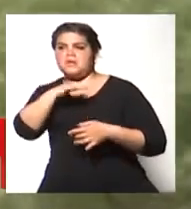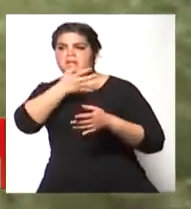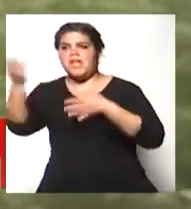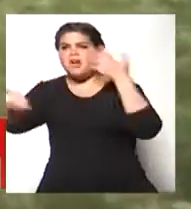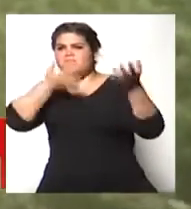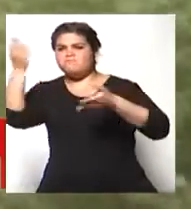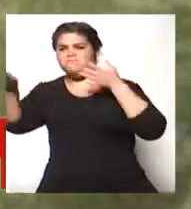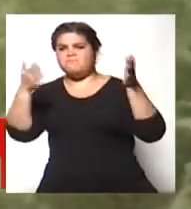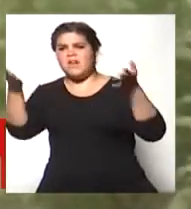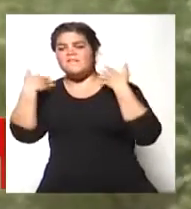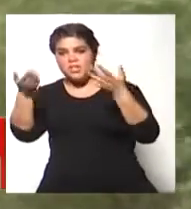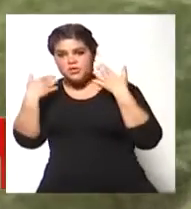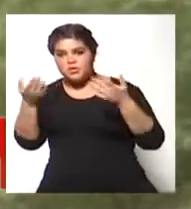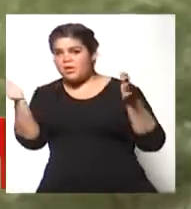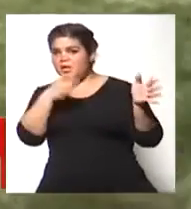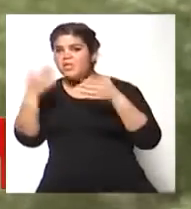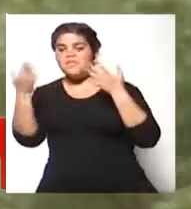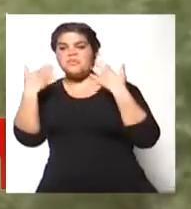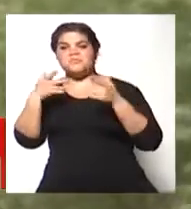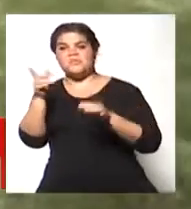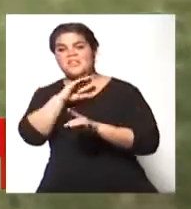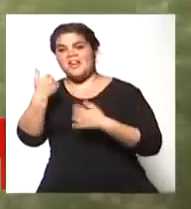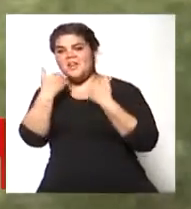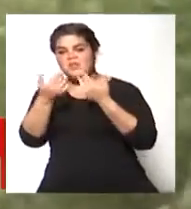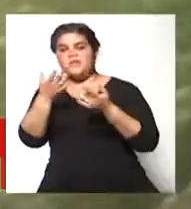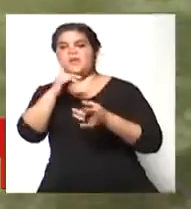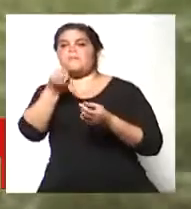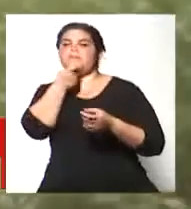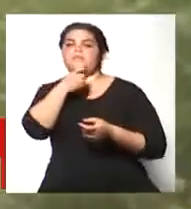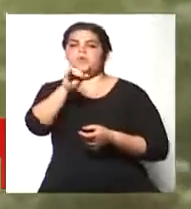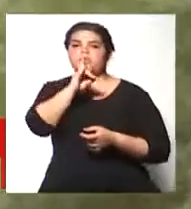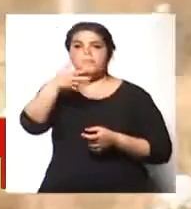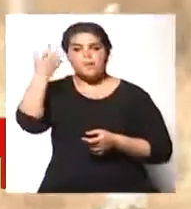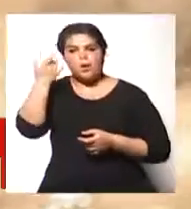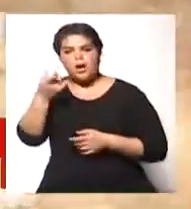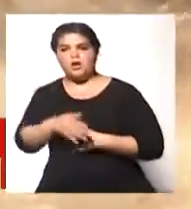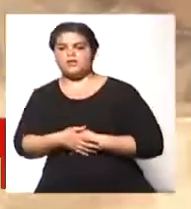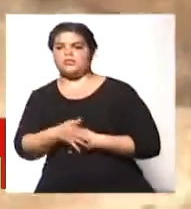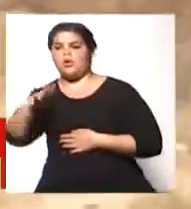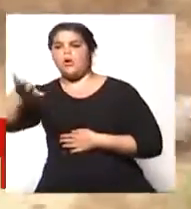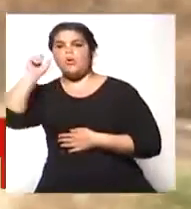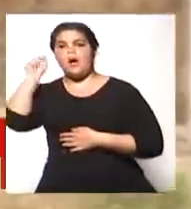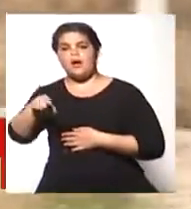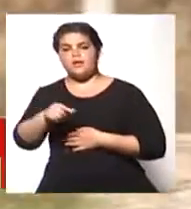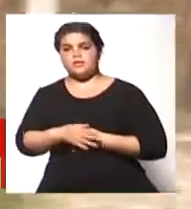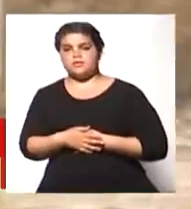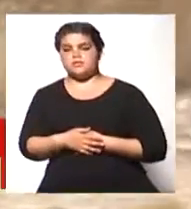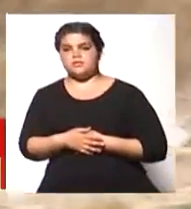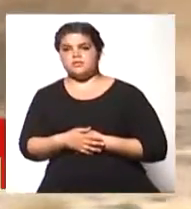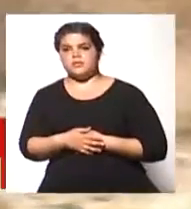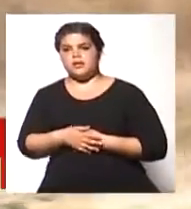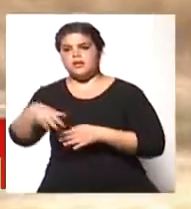el llano y zonas muy afectadas como Tupungato, la zona de Huatallarí, esa parte de la